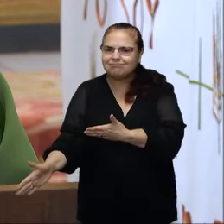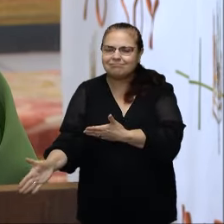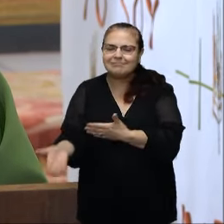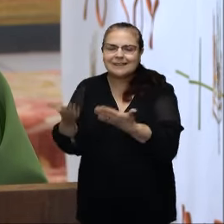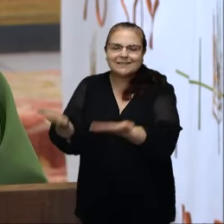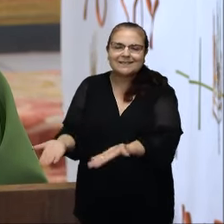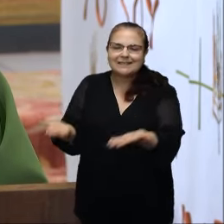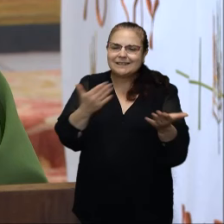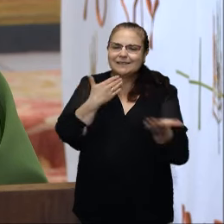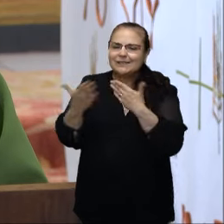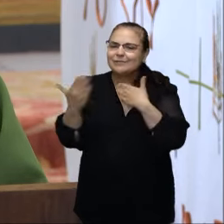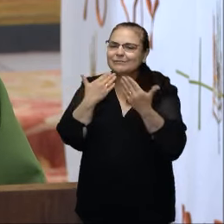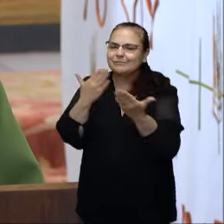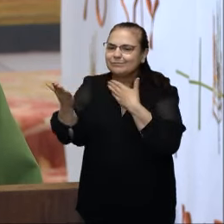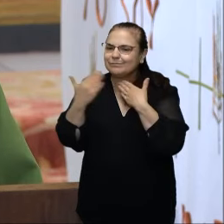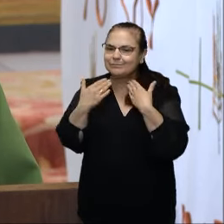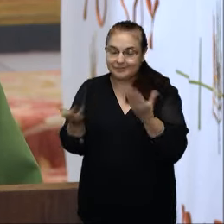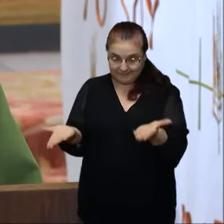y de fraternidad.